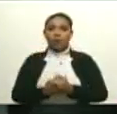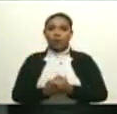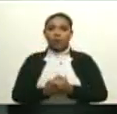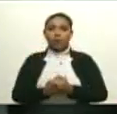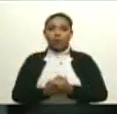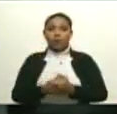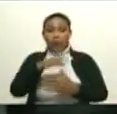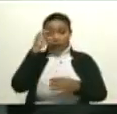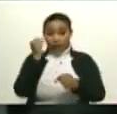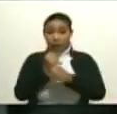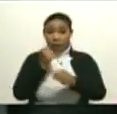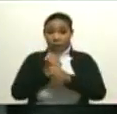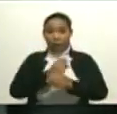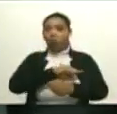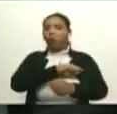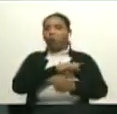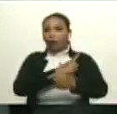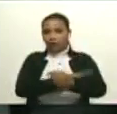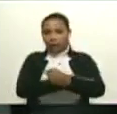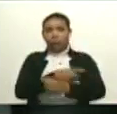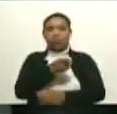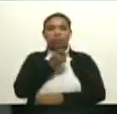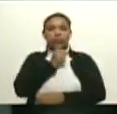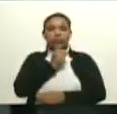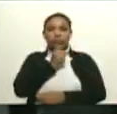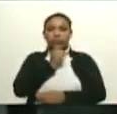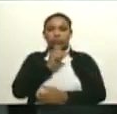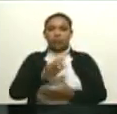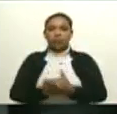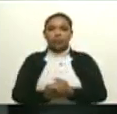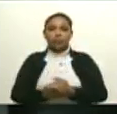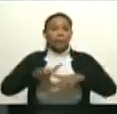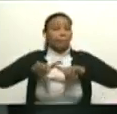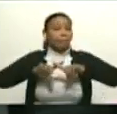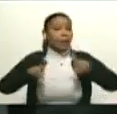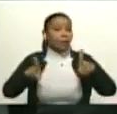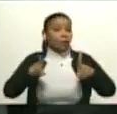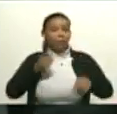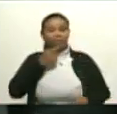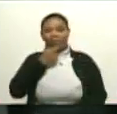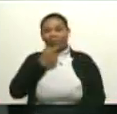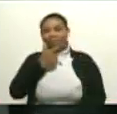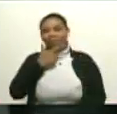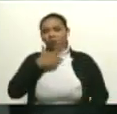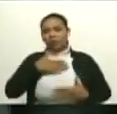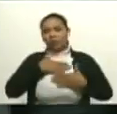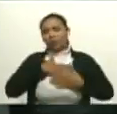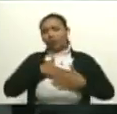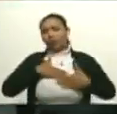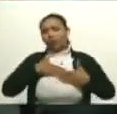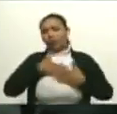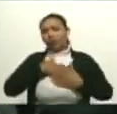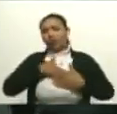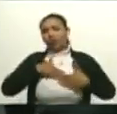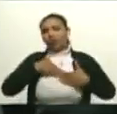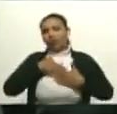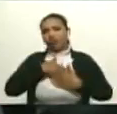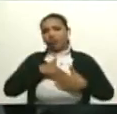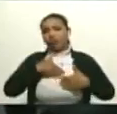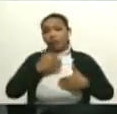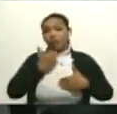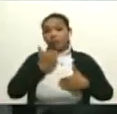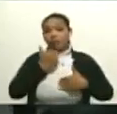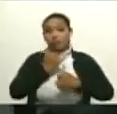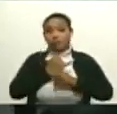Es un trabajo arduo, es difícil, pero es hermoso. La satisfacción cuando uno termina de